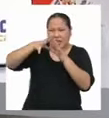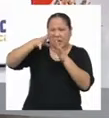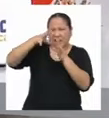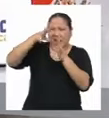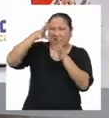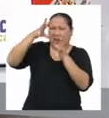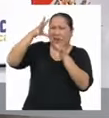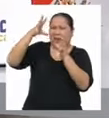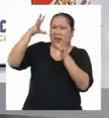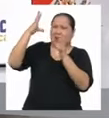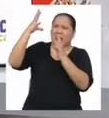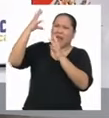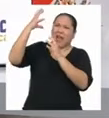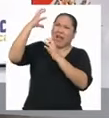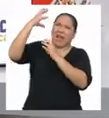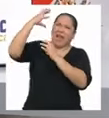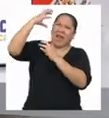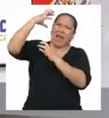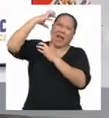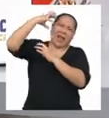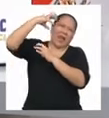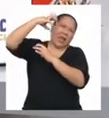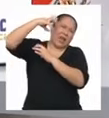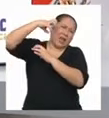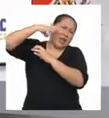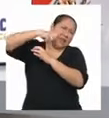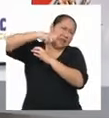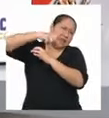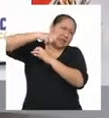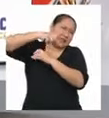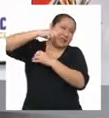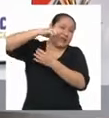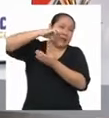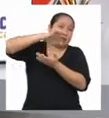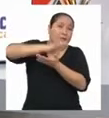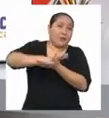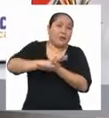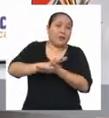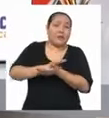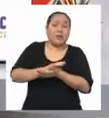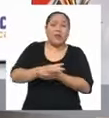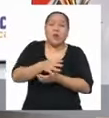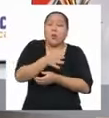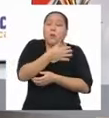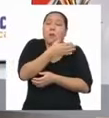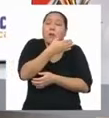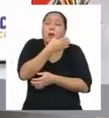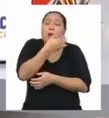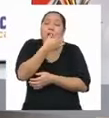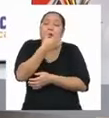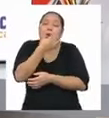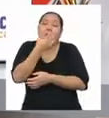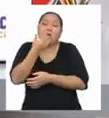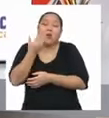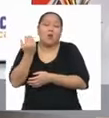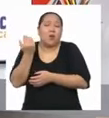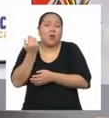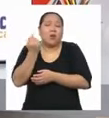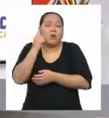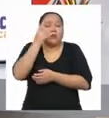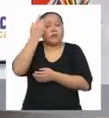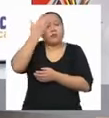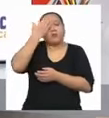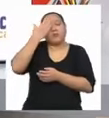monstruo Grande Que pisa fuerte La mejor opción Es no serle